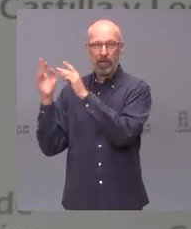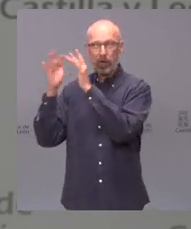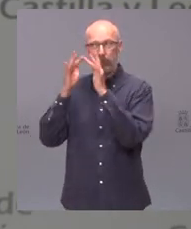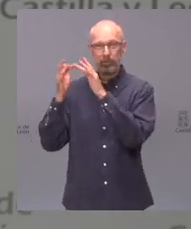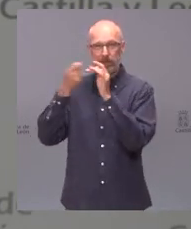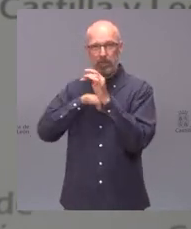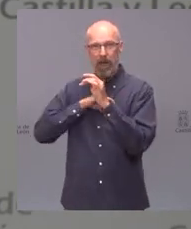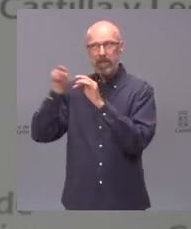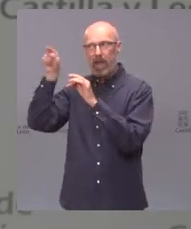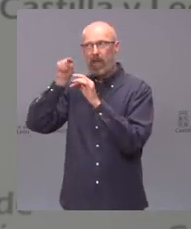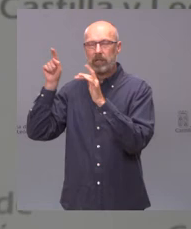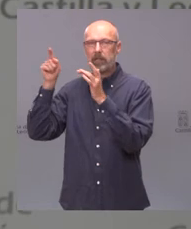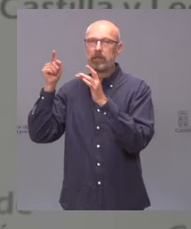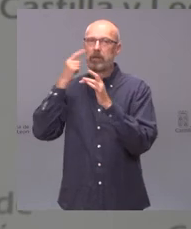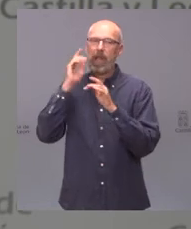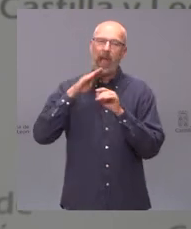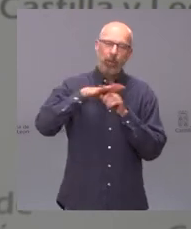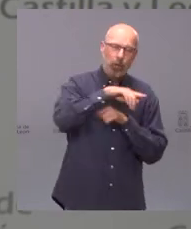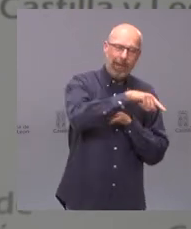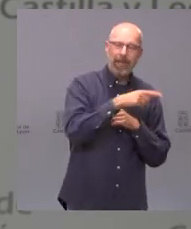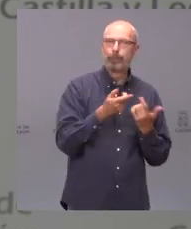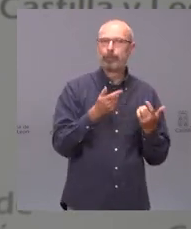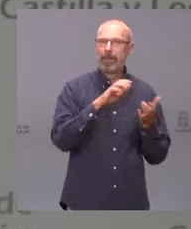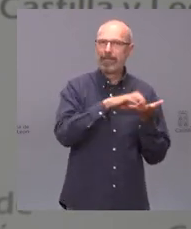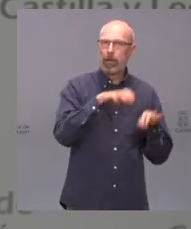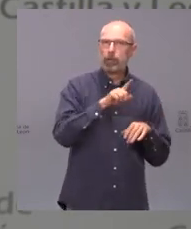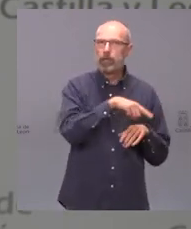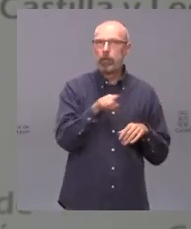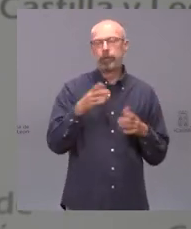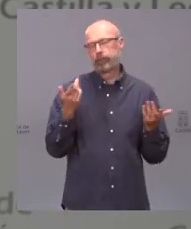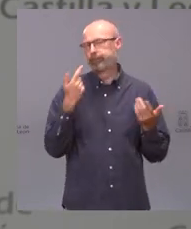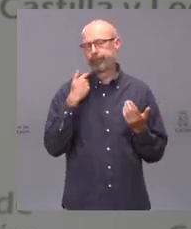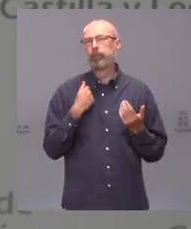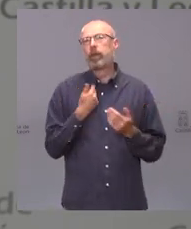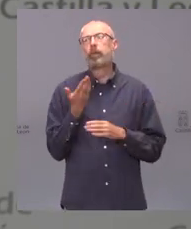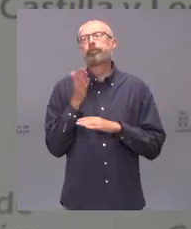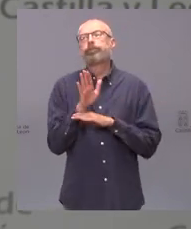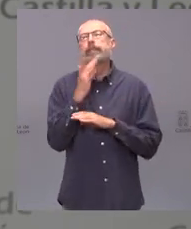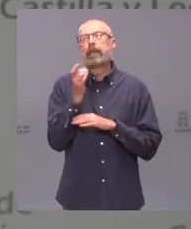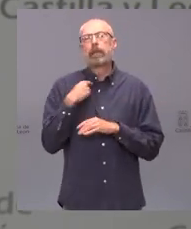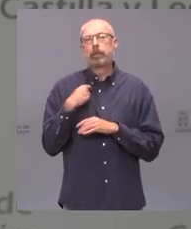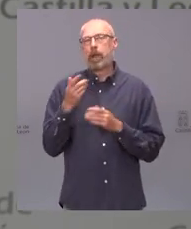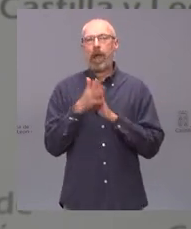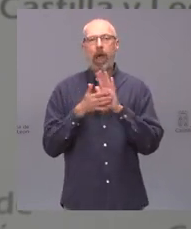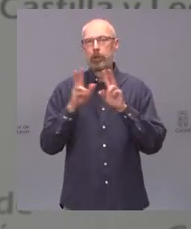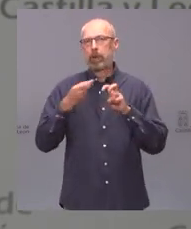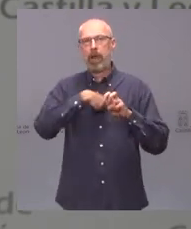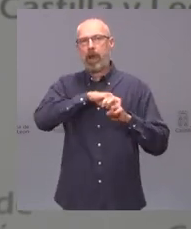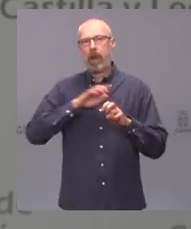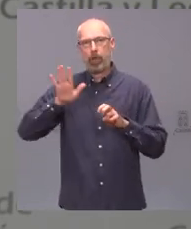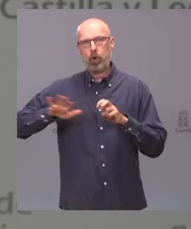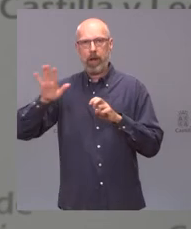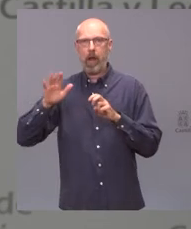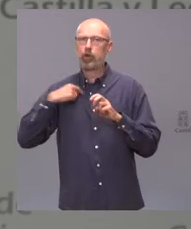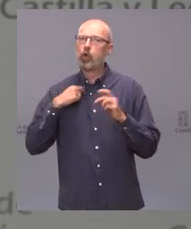nacional de ciudadanos mi implicación ha sido constante y directa con el presidente Mañueco y por tanto como